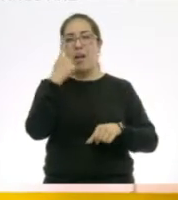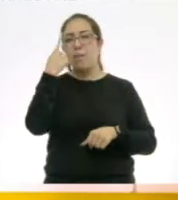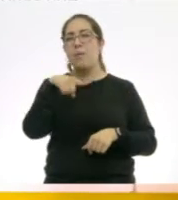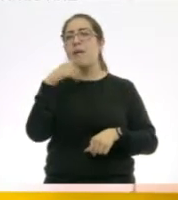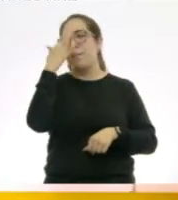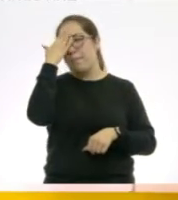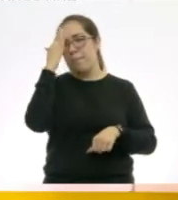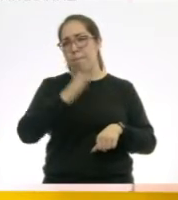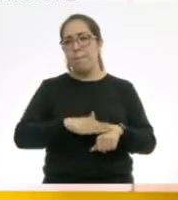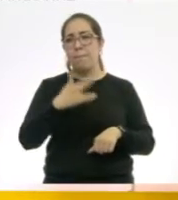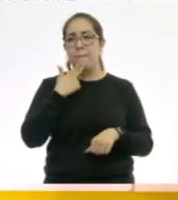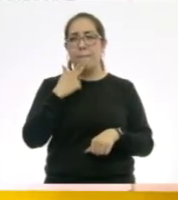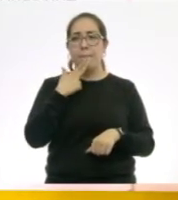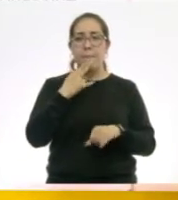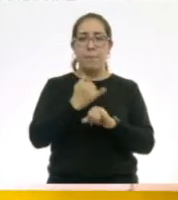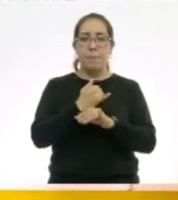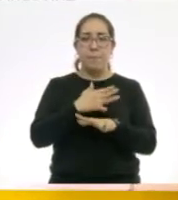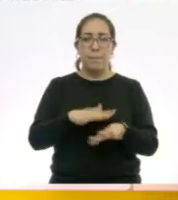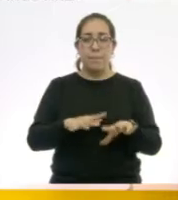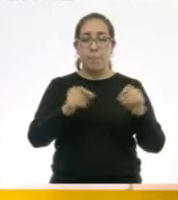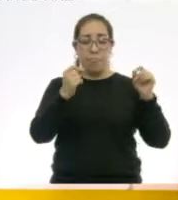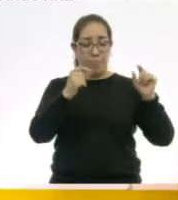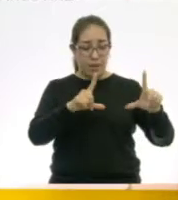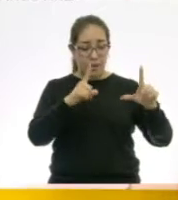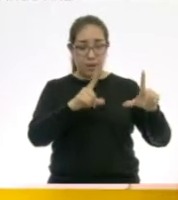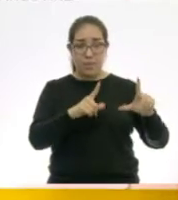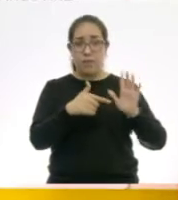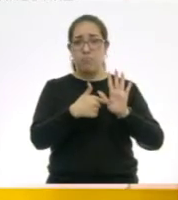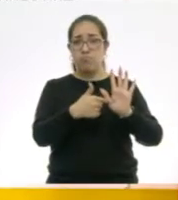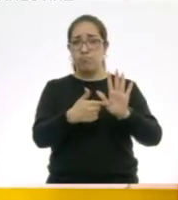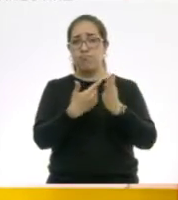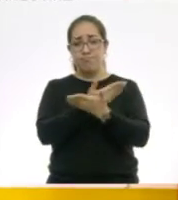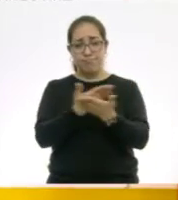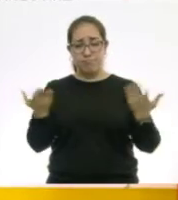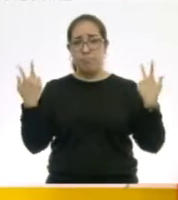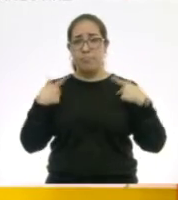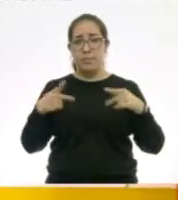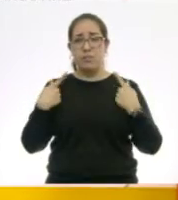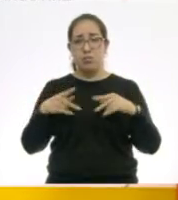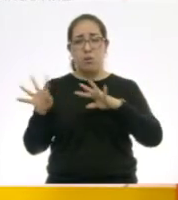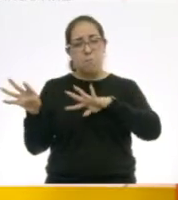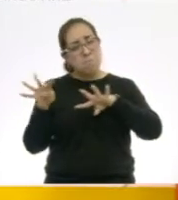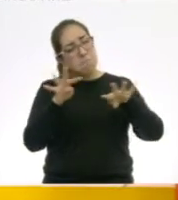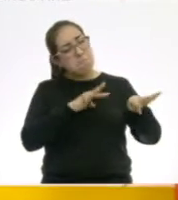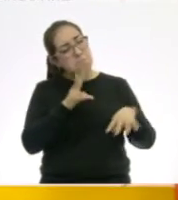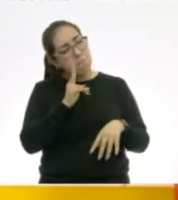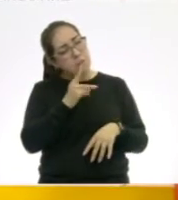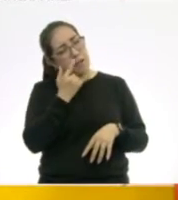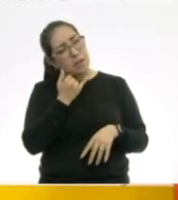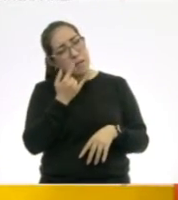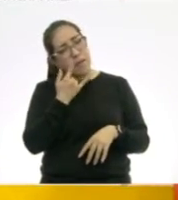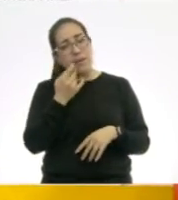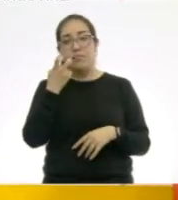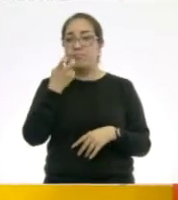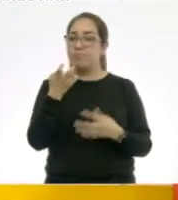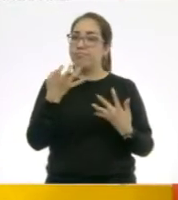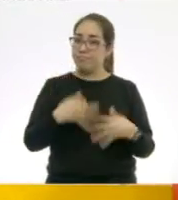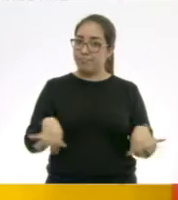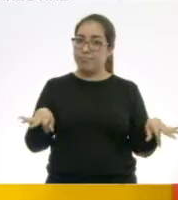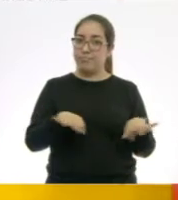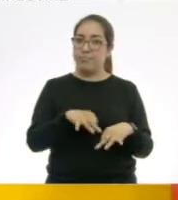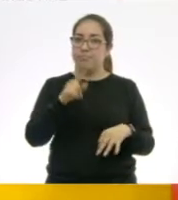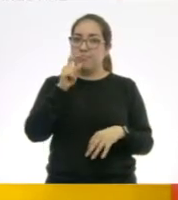Mostrar tarjetas o carteles con imágenes a las personas que escuchan. Esto es muy importante. Estás